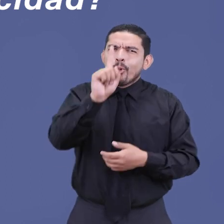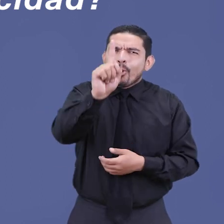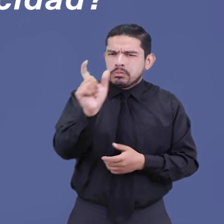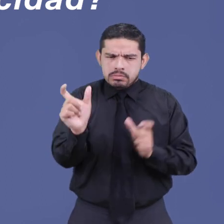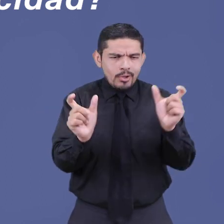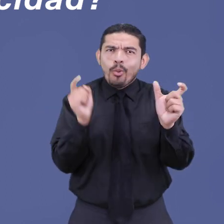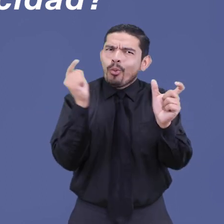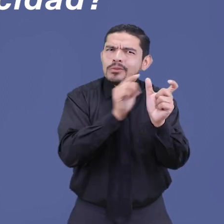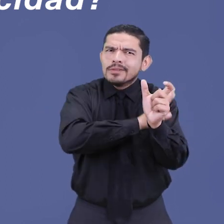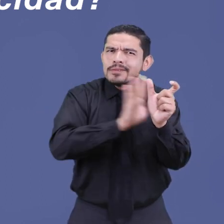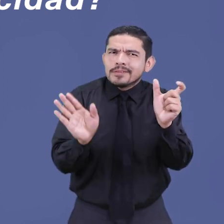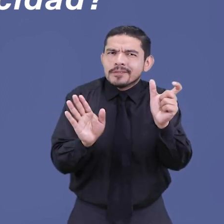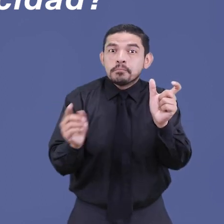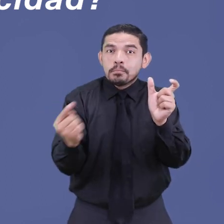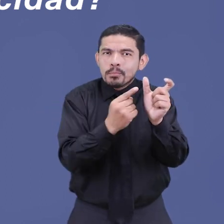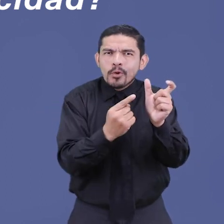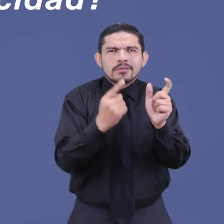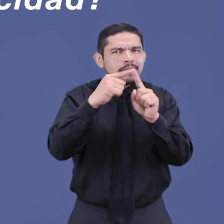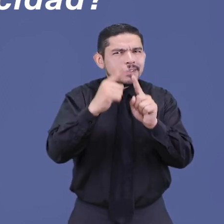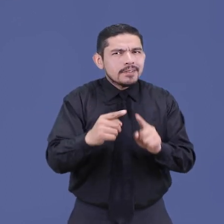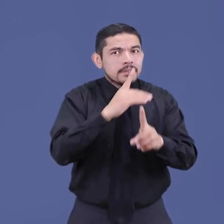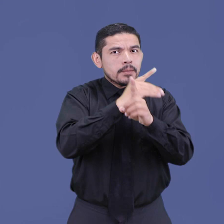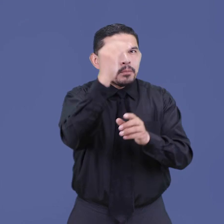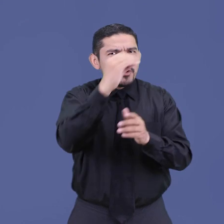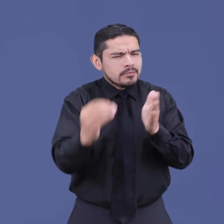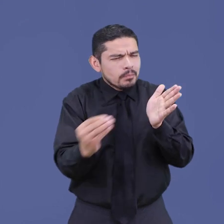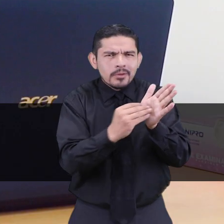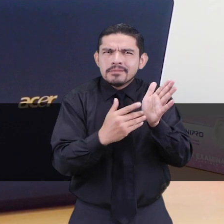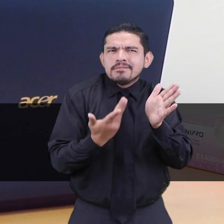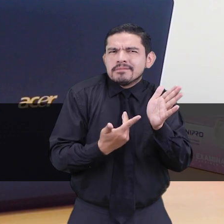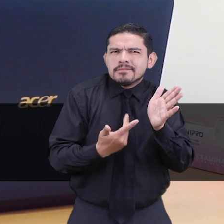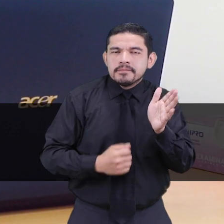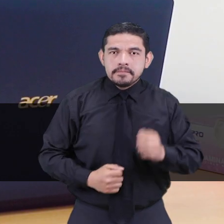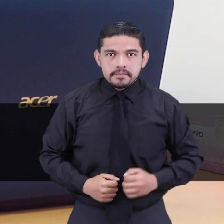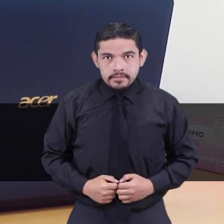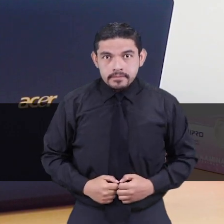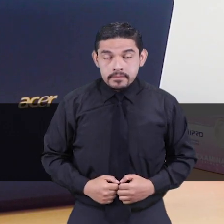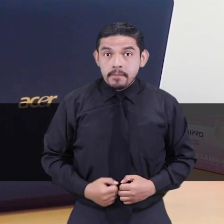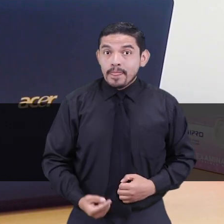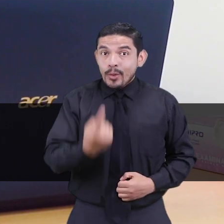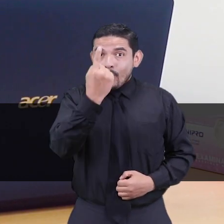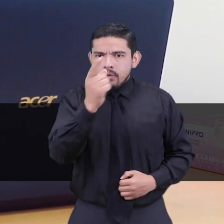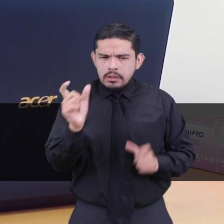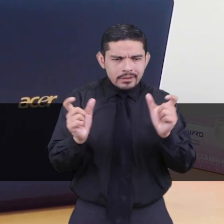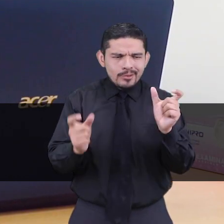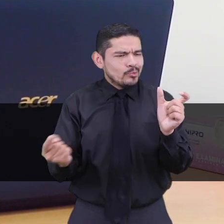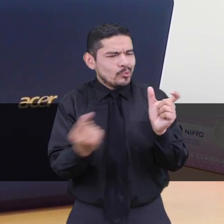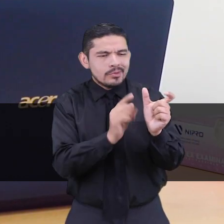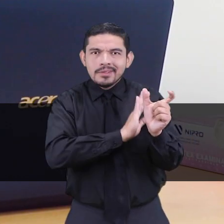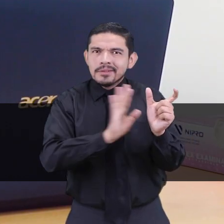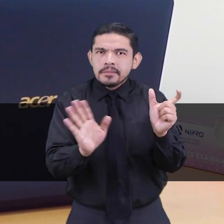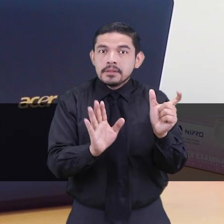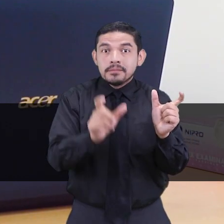documento que registre la condición, tipo y porcentaje de discapacidad? El hecho de manejar un solo